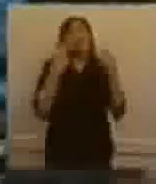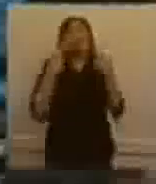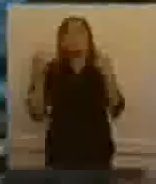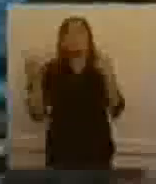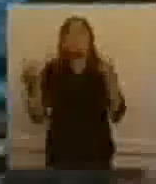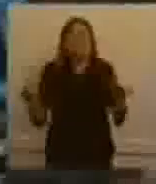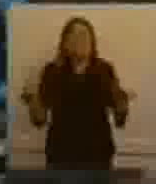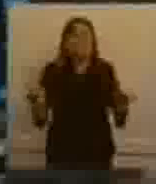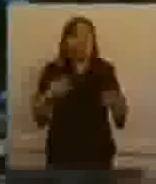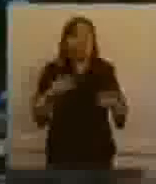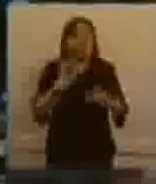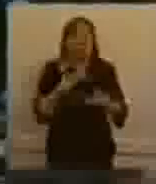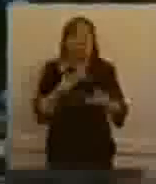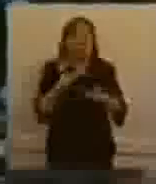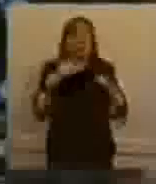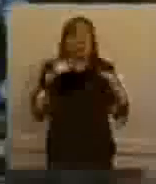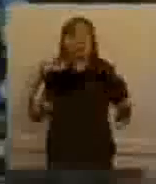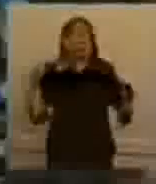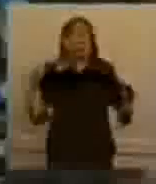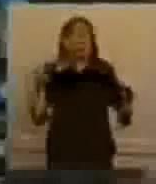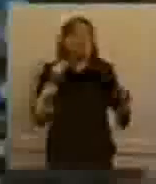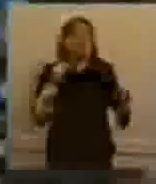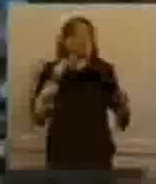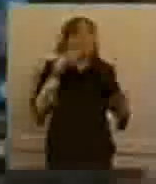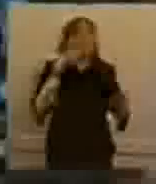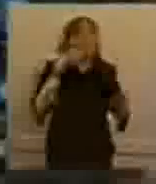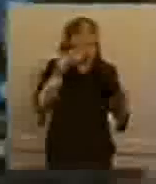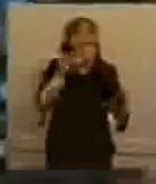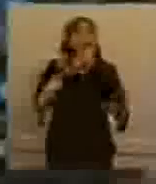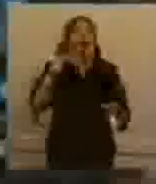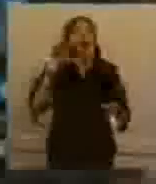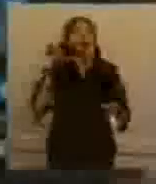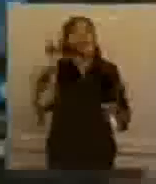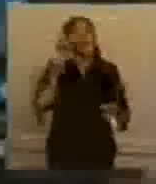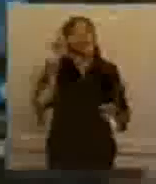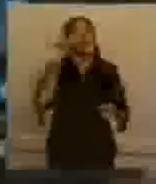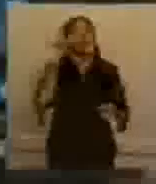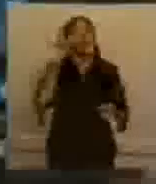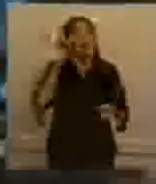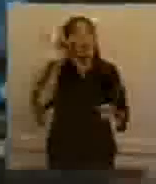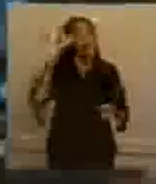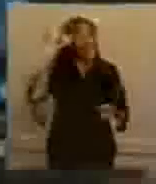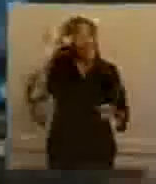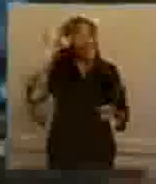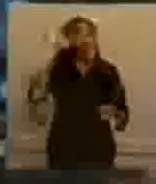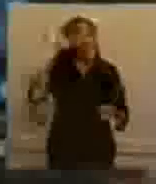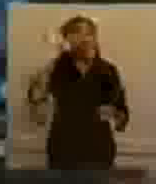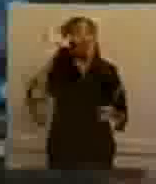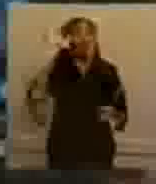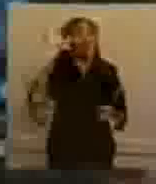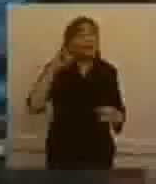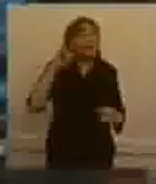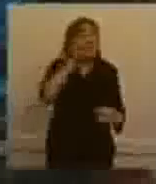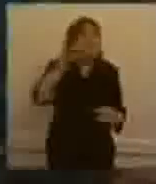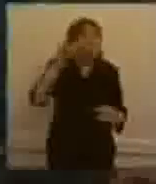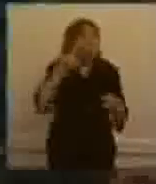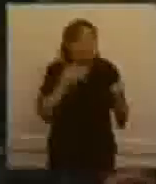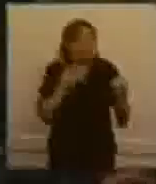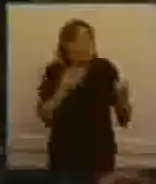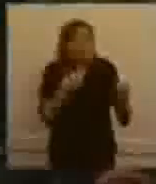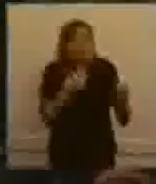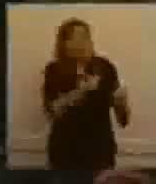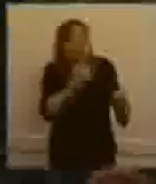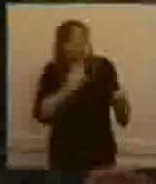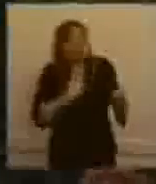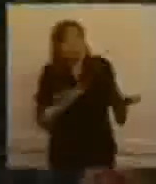anunciarlo, no sé si por aquí está Mariano Recalde, a ver dónde está, ¿qué pasa Mariano con los vuelos? Mirá cómo te miramos todos. Tenés